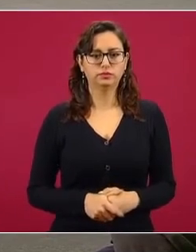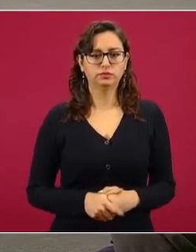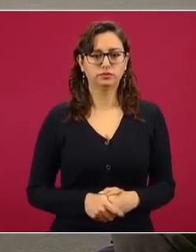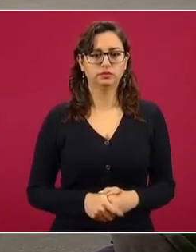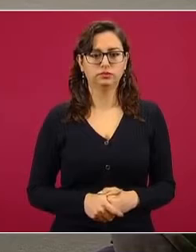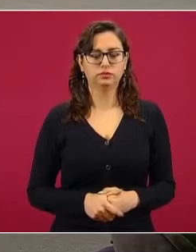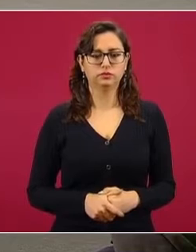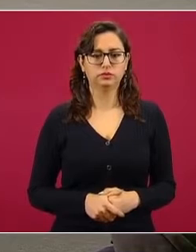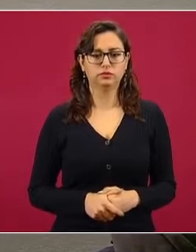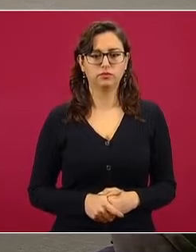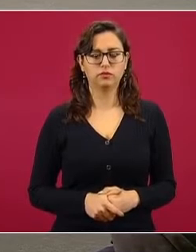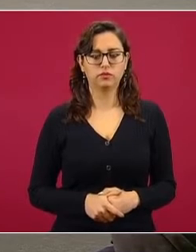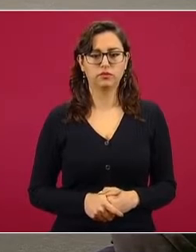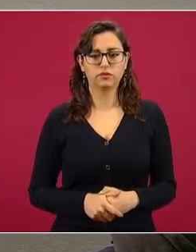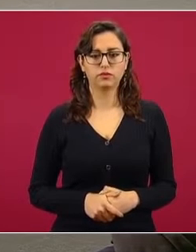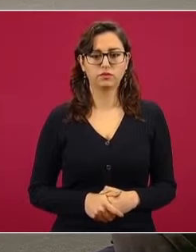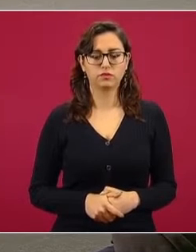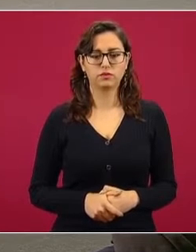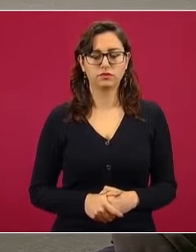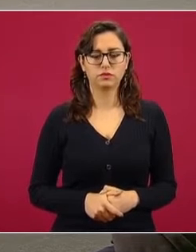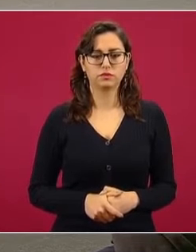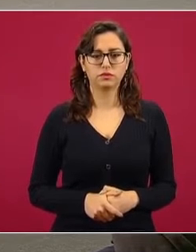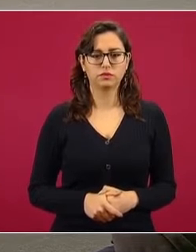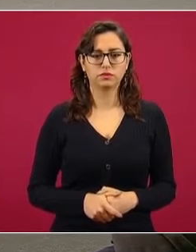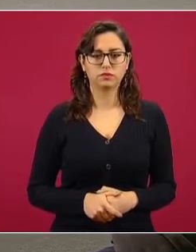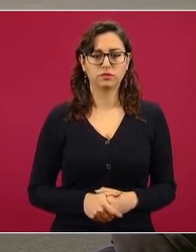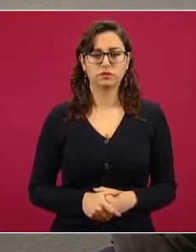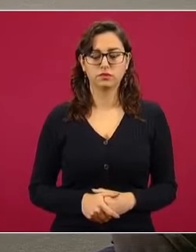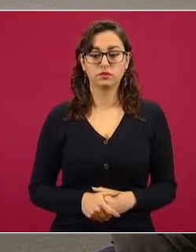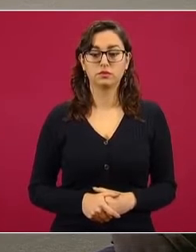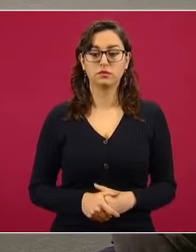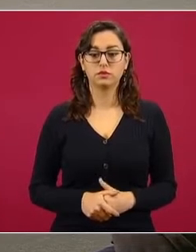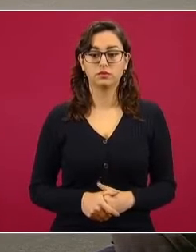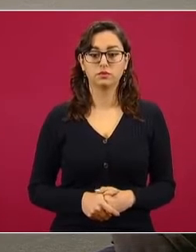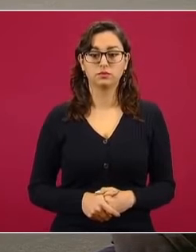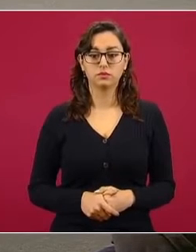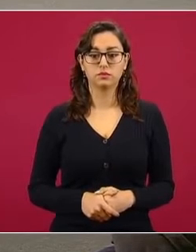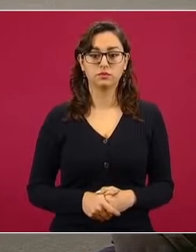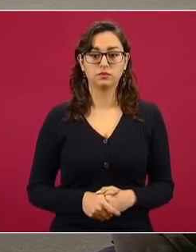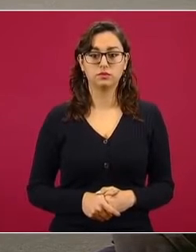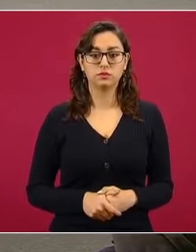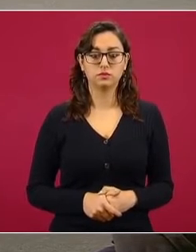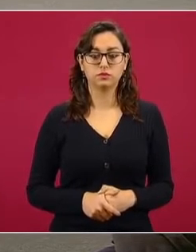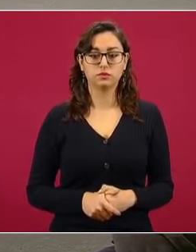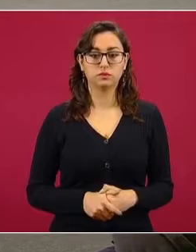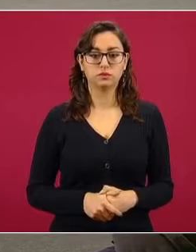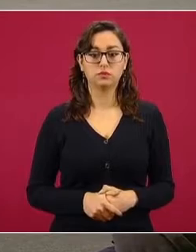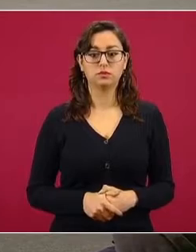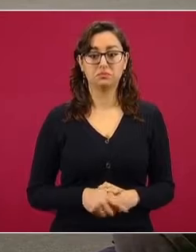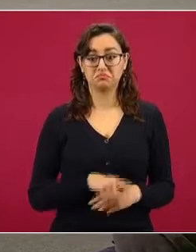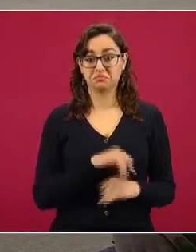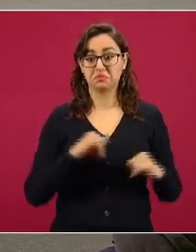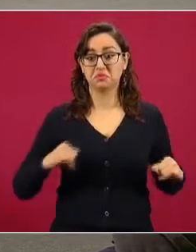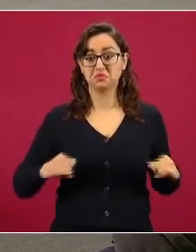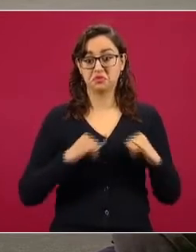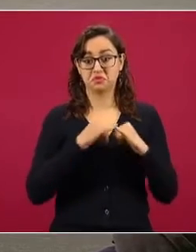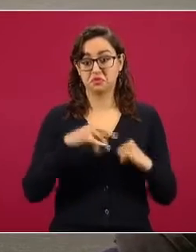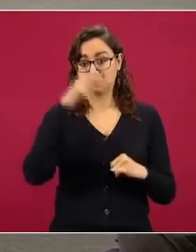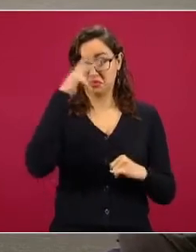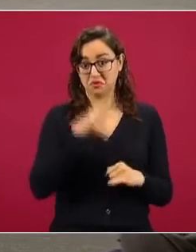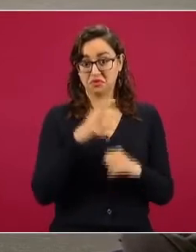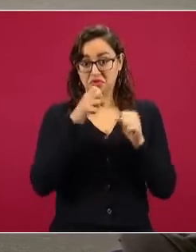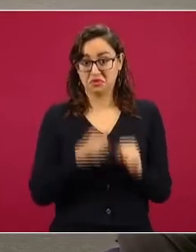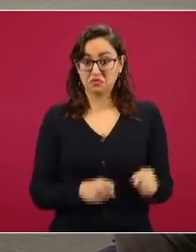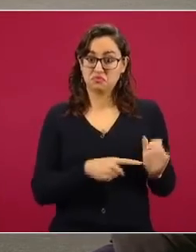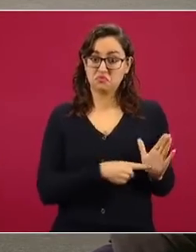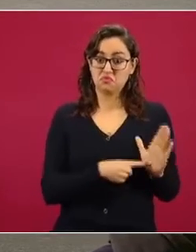Síguele. Síguele. la institución mexicana de seguros, también una fuente para demostrar lo